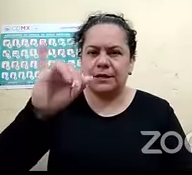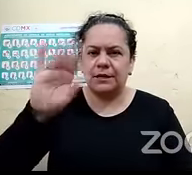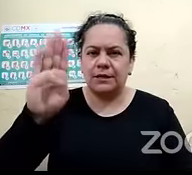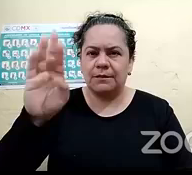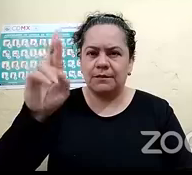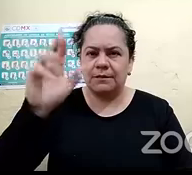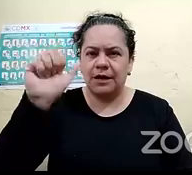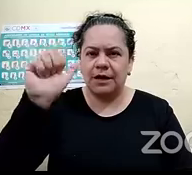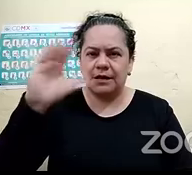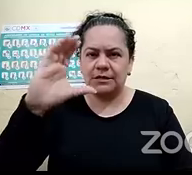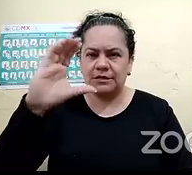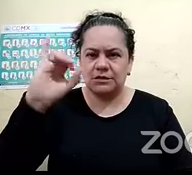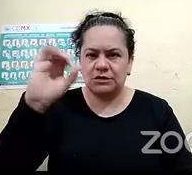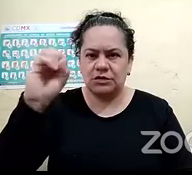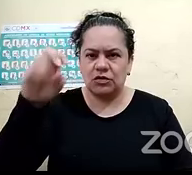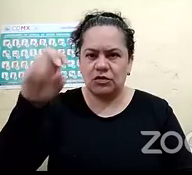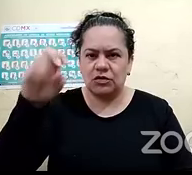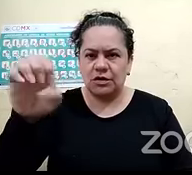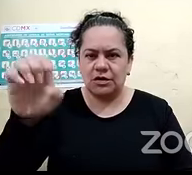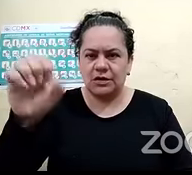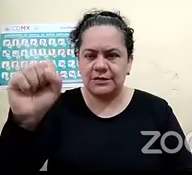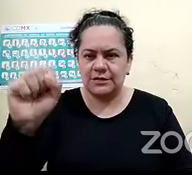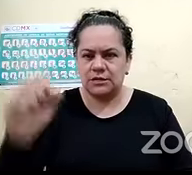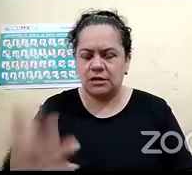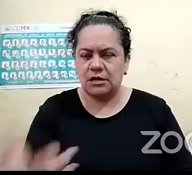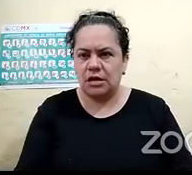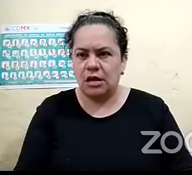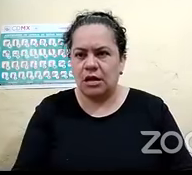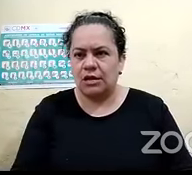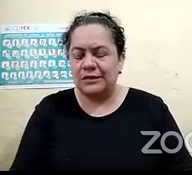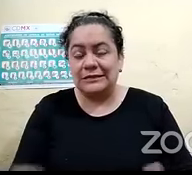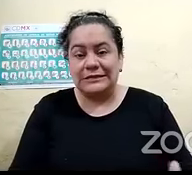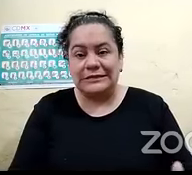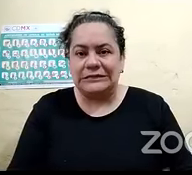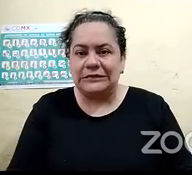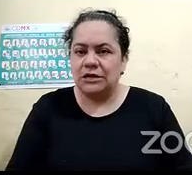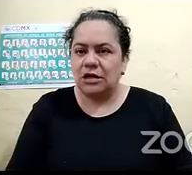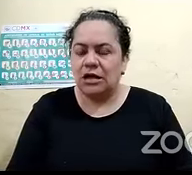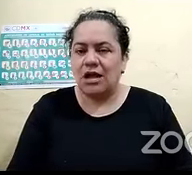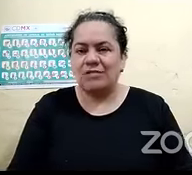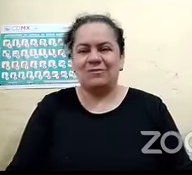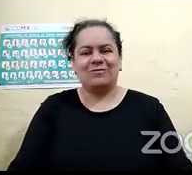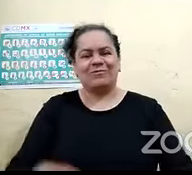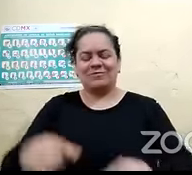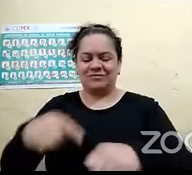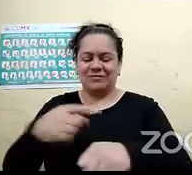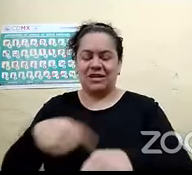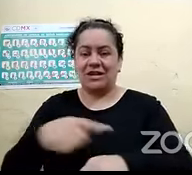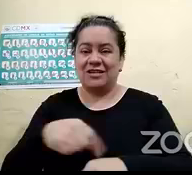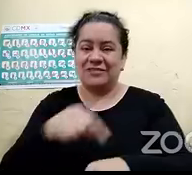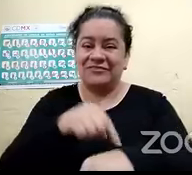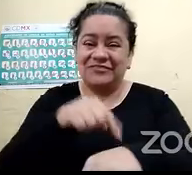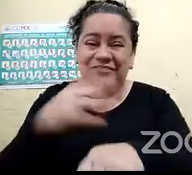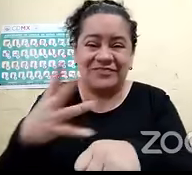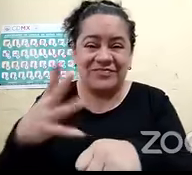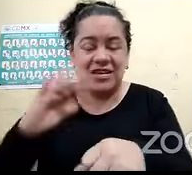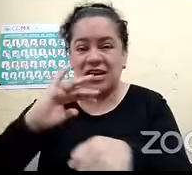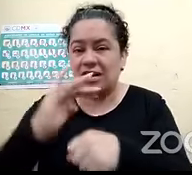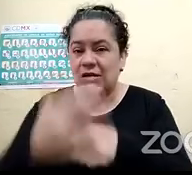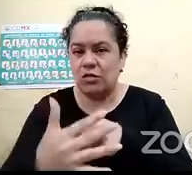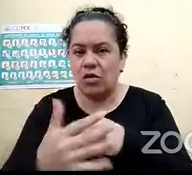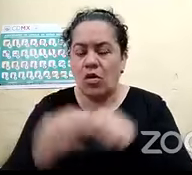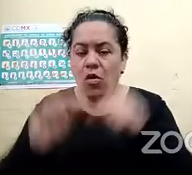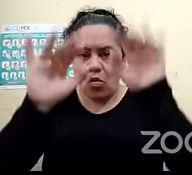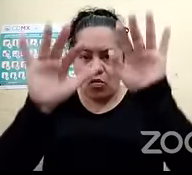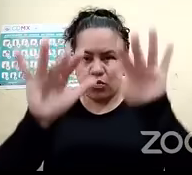problemas de audición híjole chicas el tiempo ya nos ganó nada más quiero leer algunos de